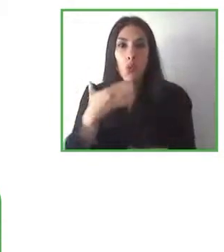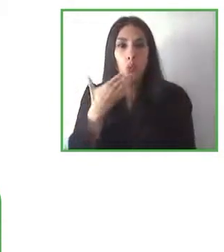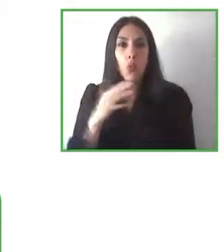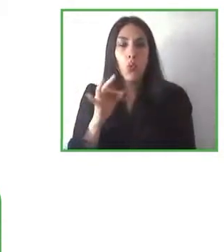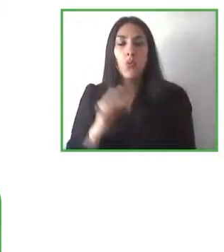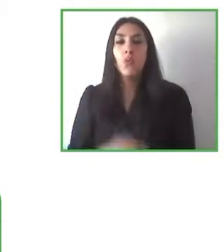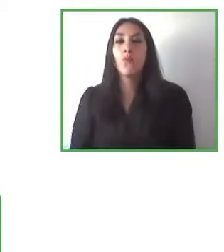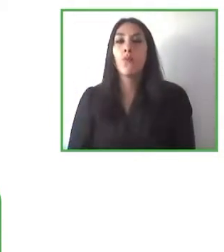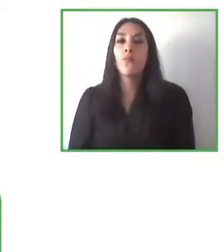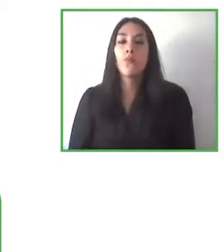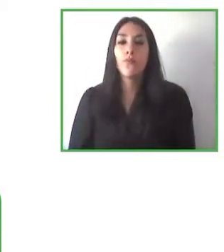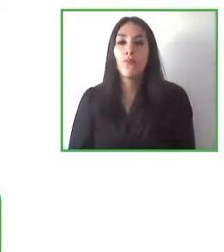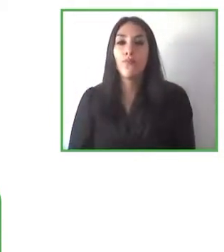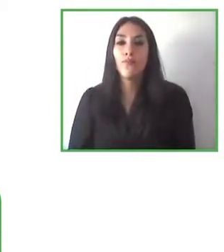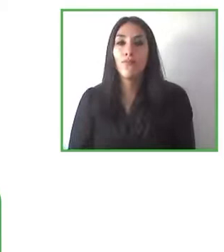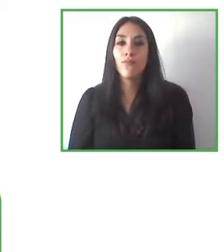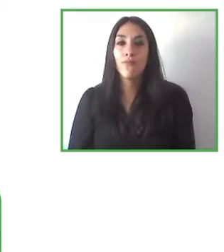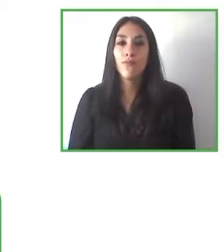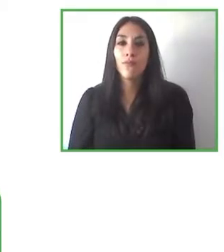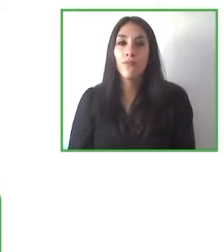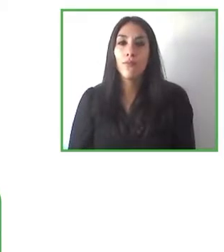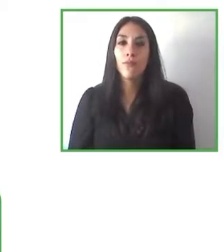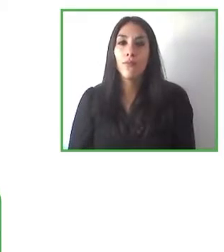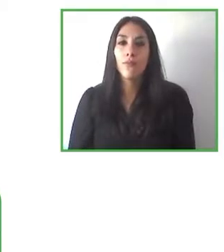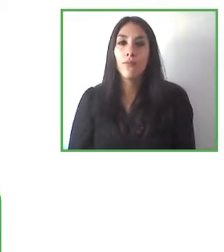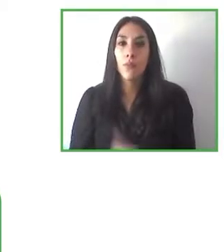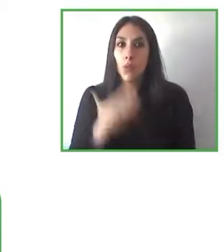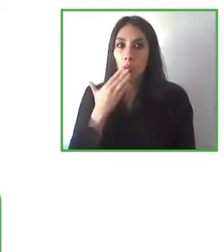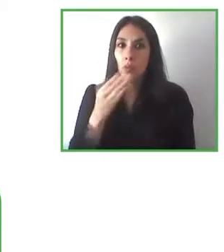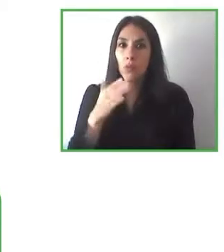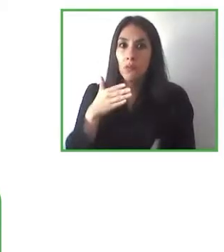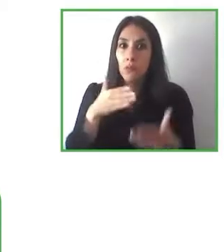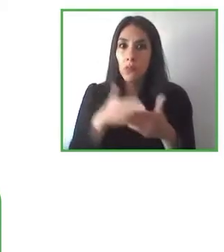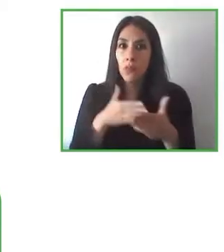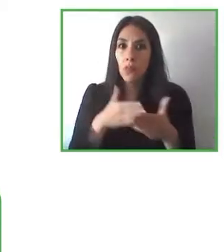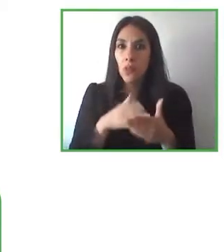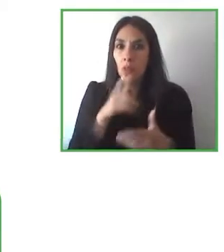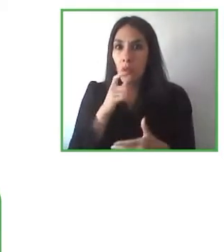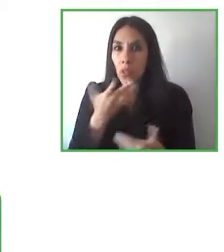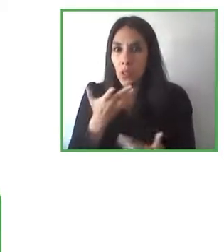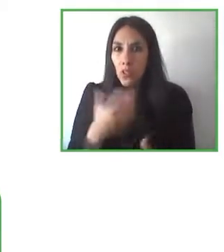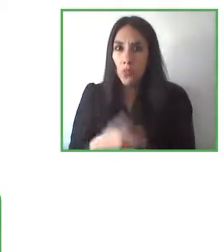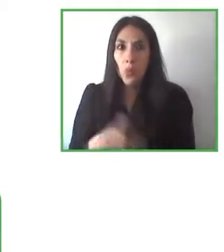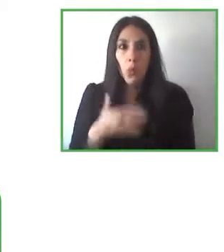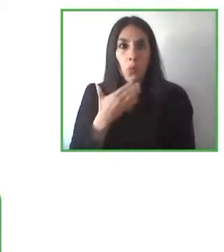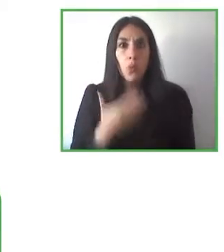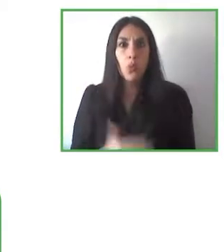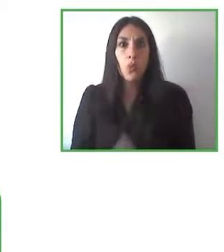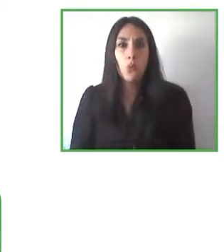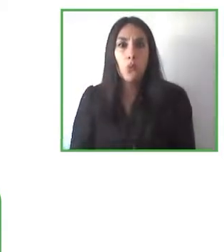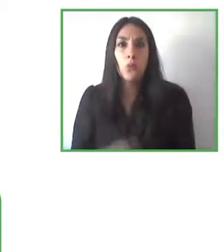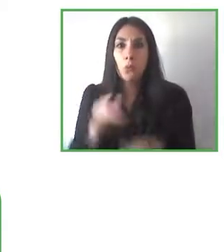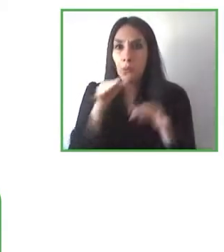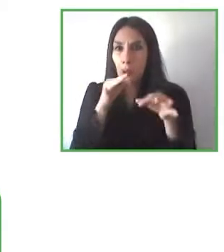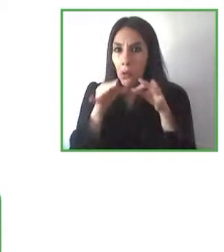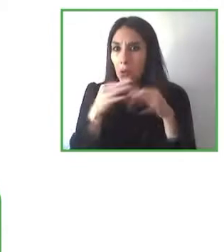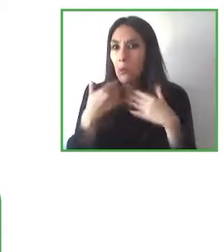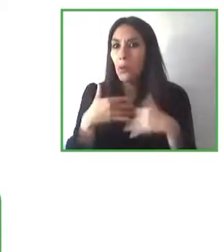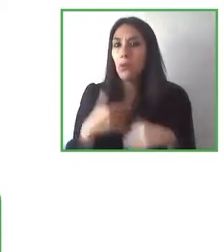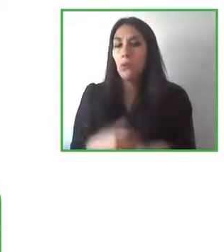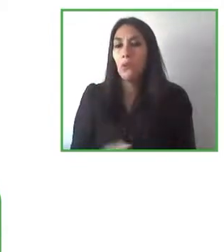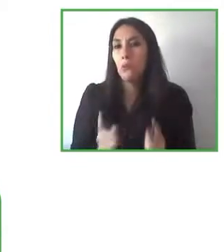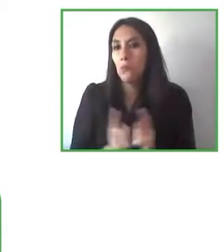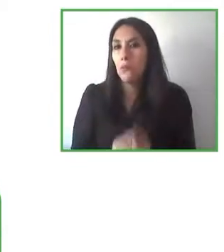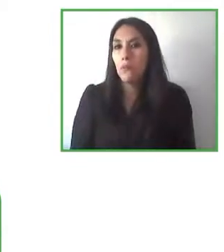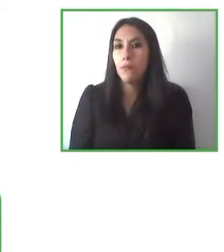tenemos creo que lo has sintetizado todo de una forma excelente vamos a pasar a la siguiente pregunta para las